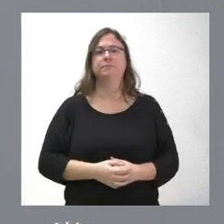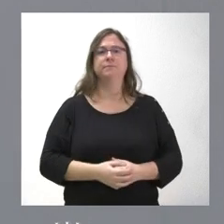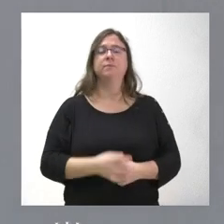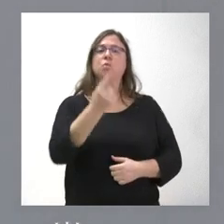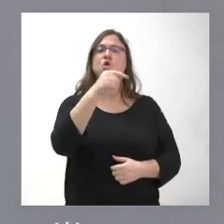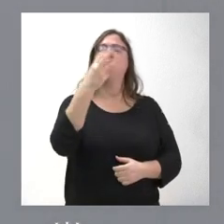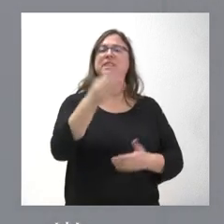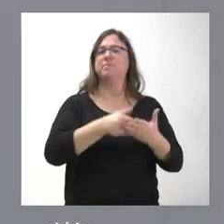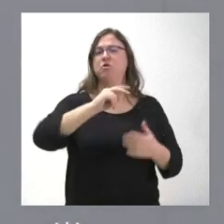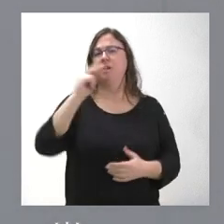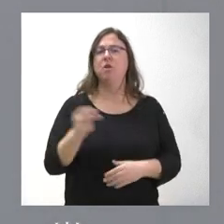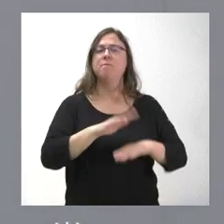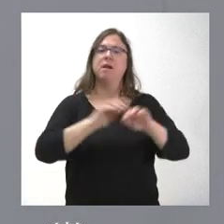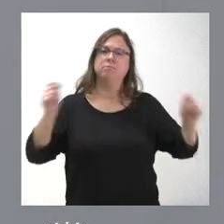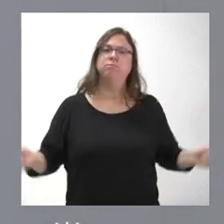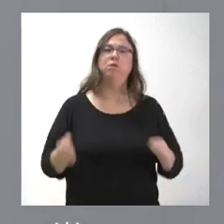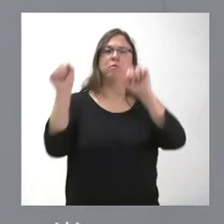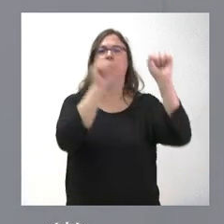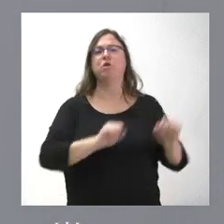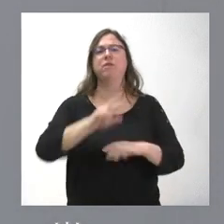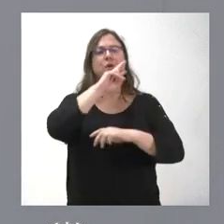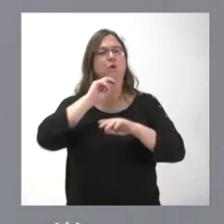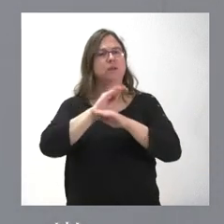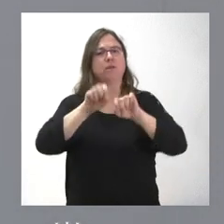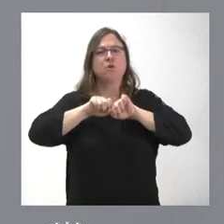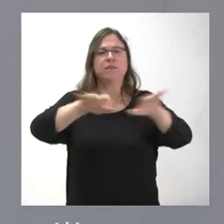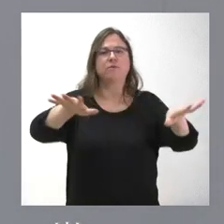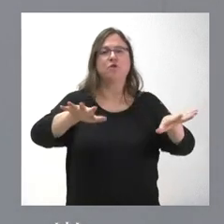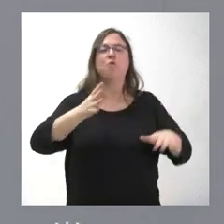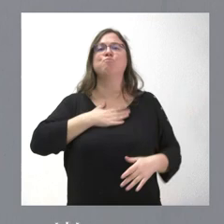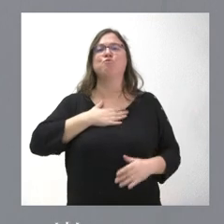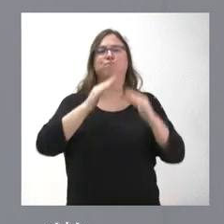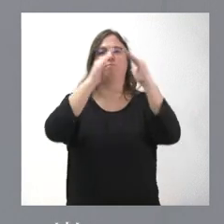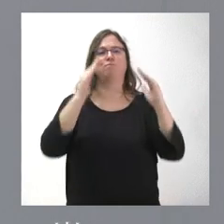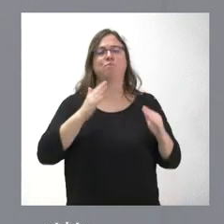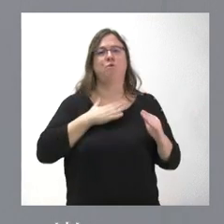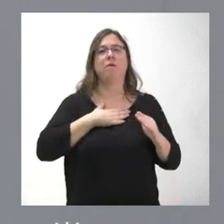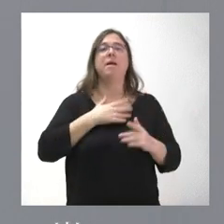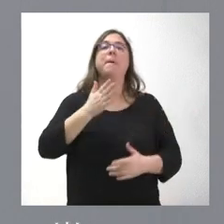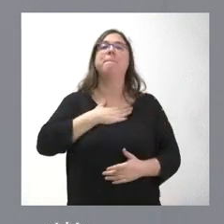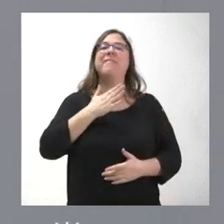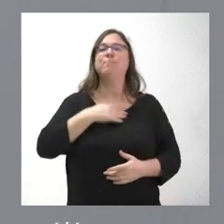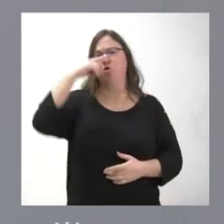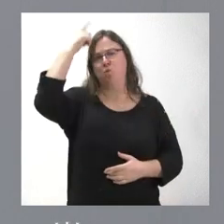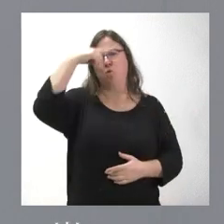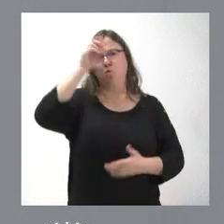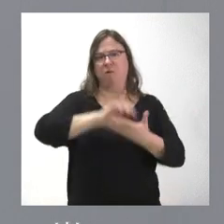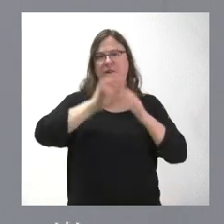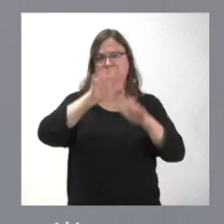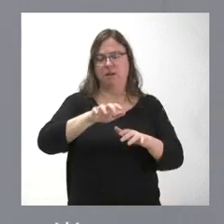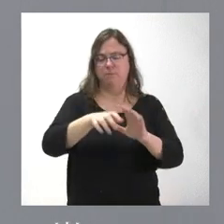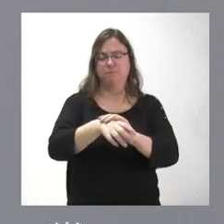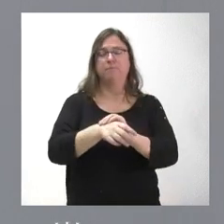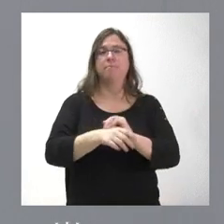,3 millones de euros para actuaciones de protección, conservación y difusión de bienes muebles e inmuebles del patrimonio cultural de Castilla y León,